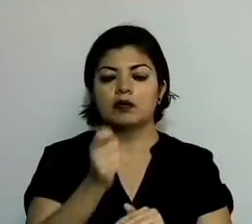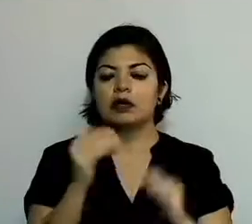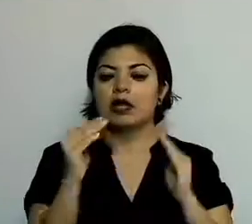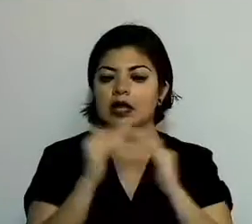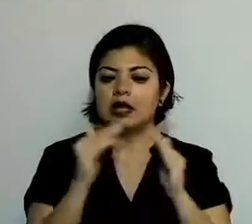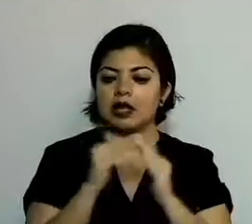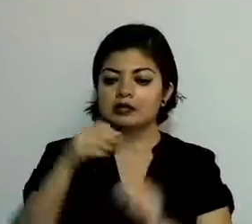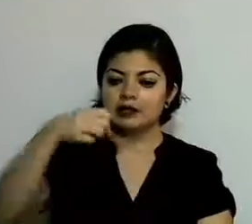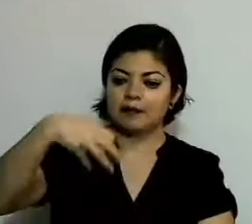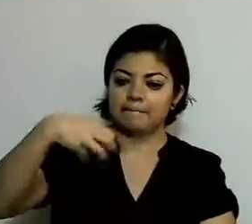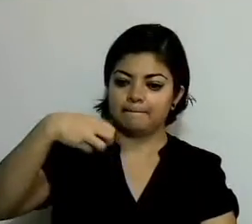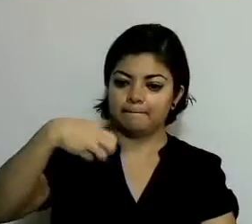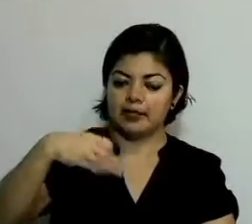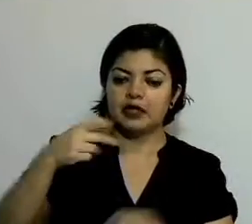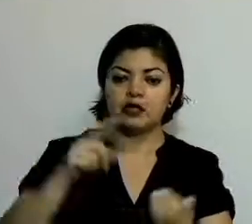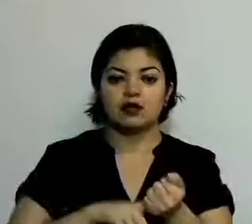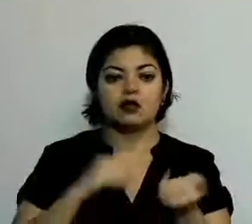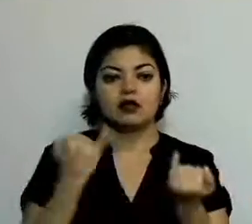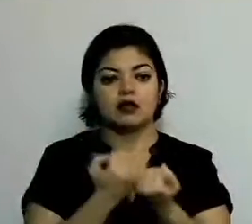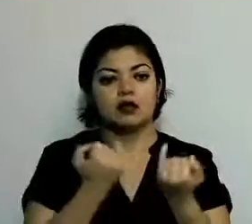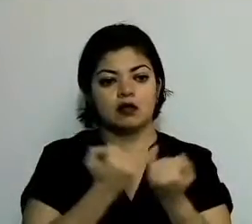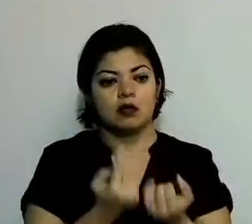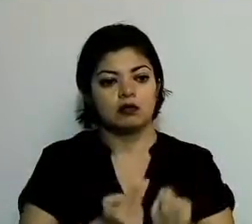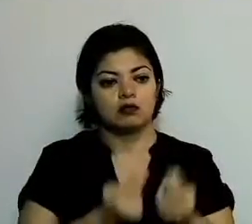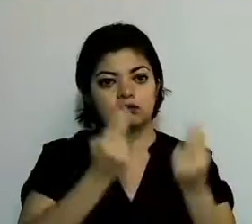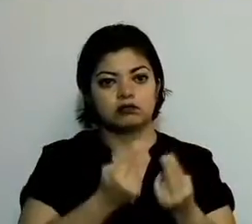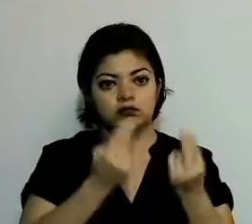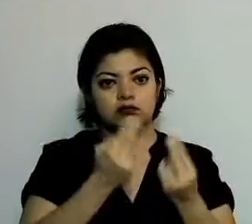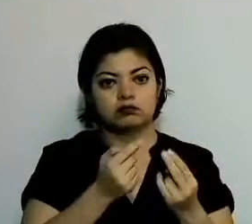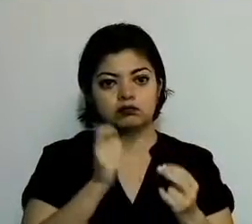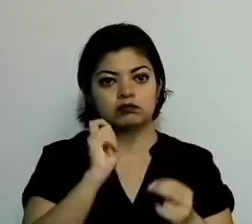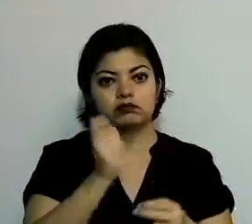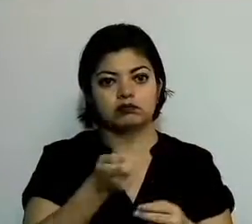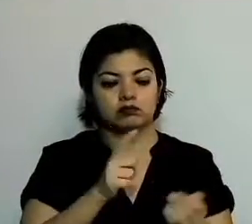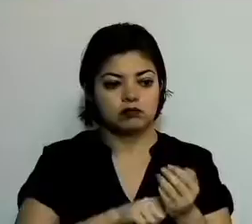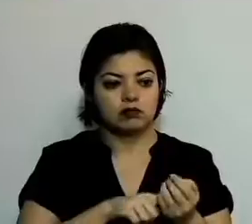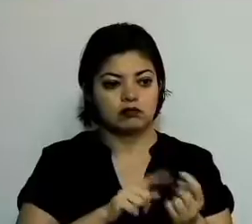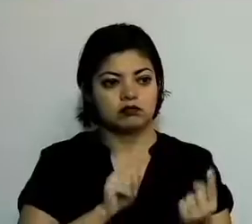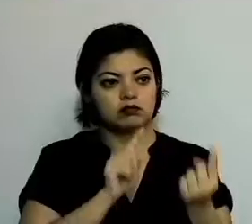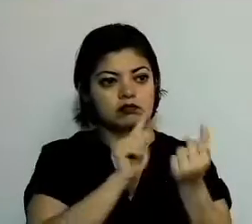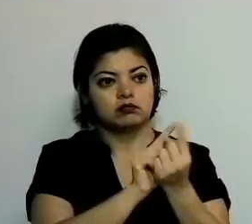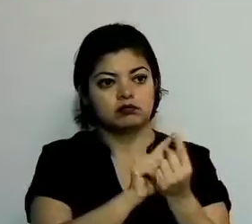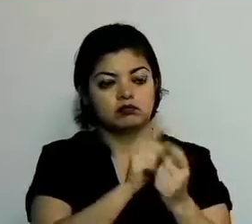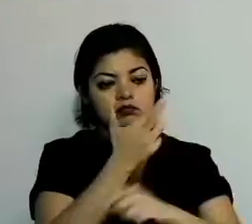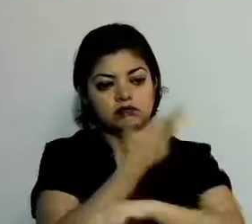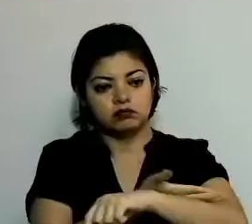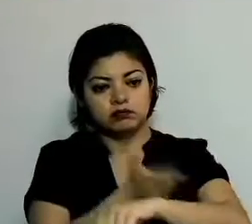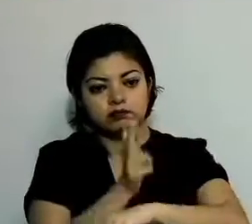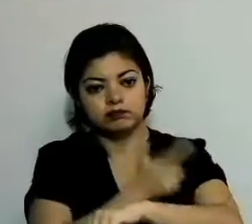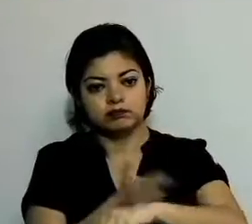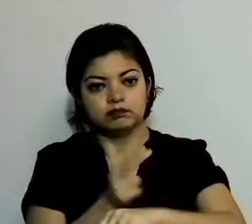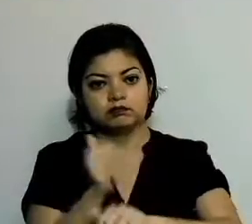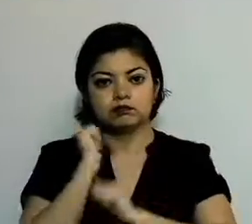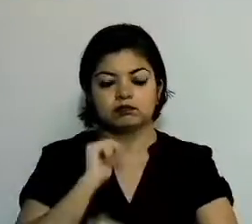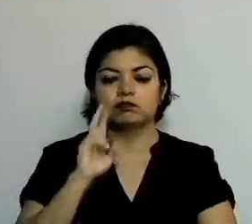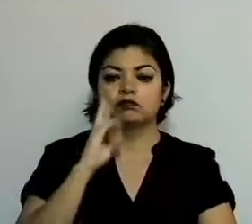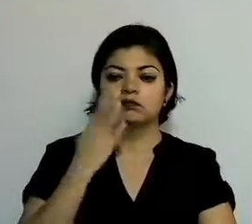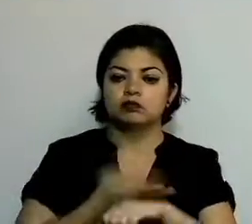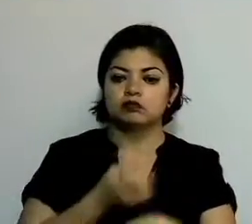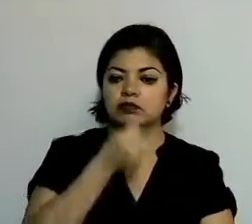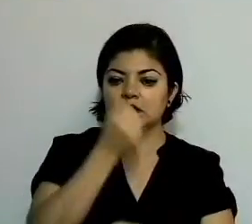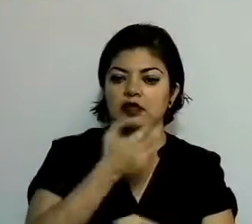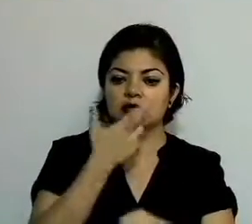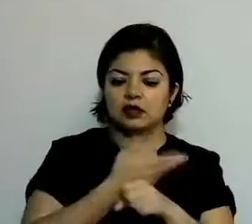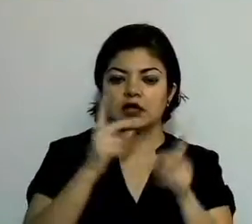y comercializadoras en ventanillas de gestión a cargo de la Secretaría de